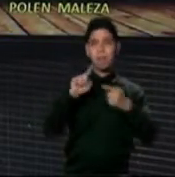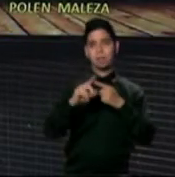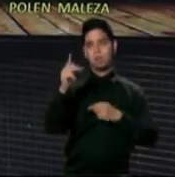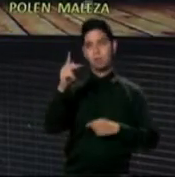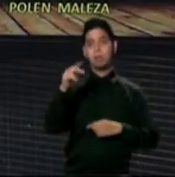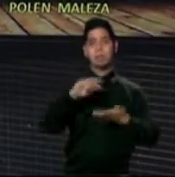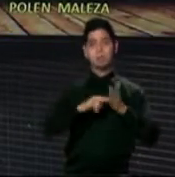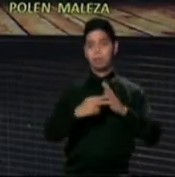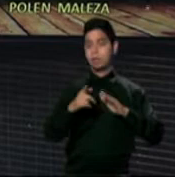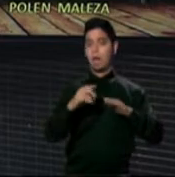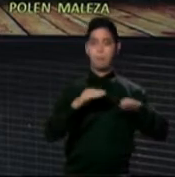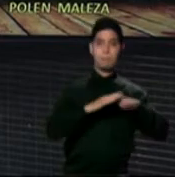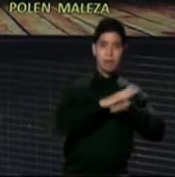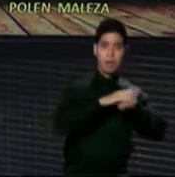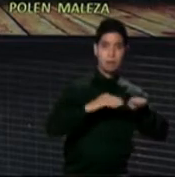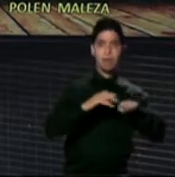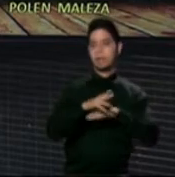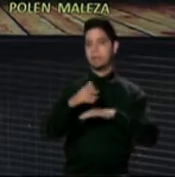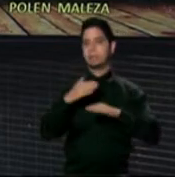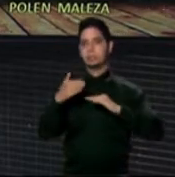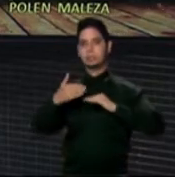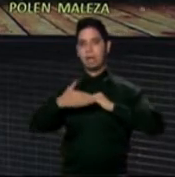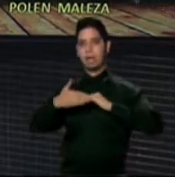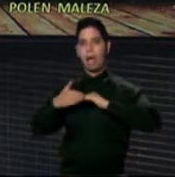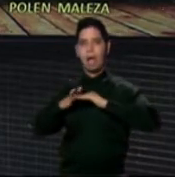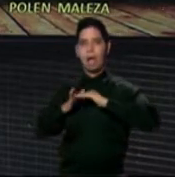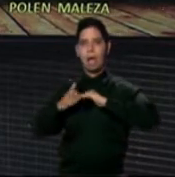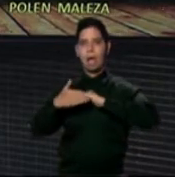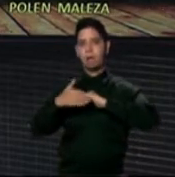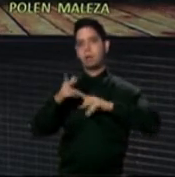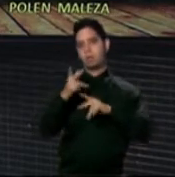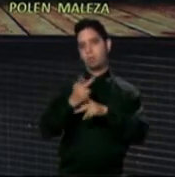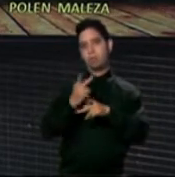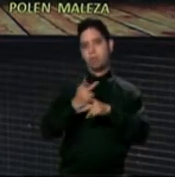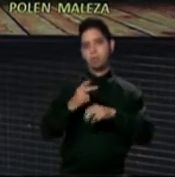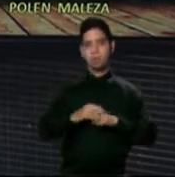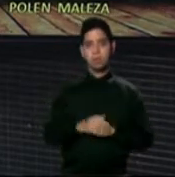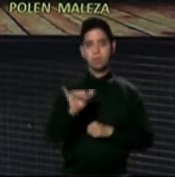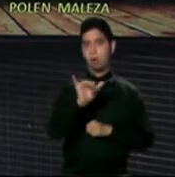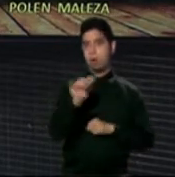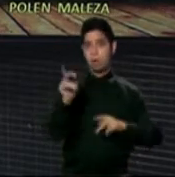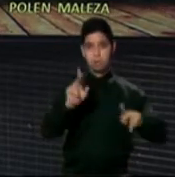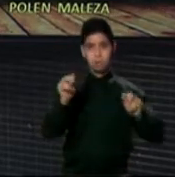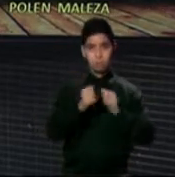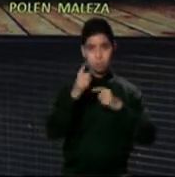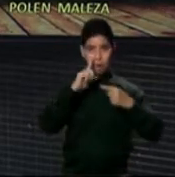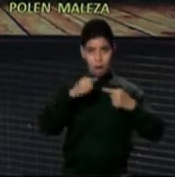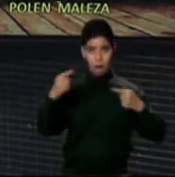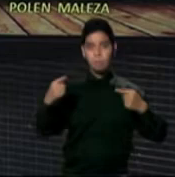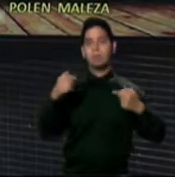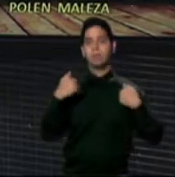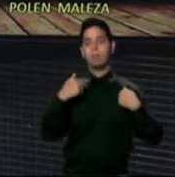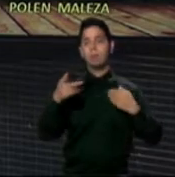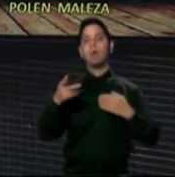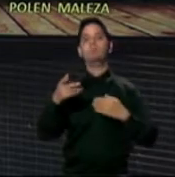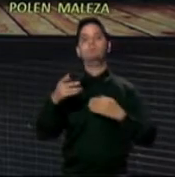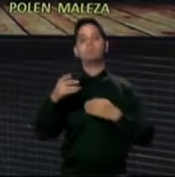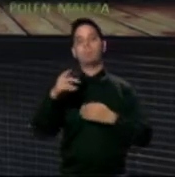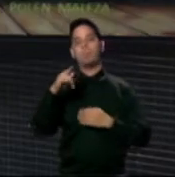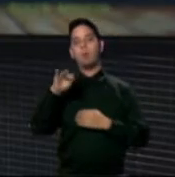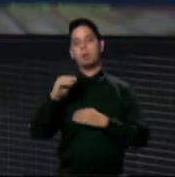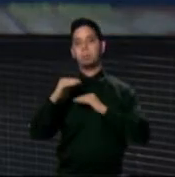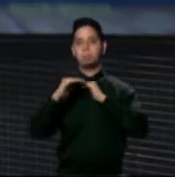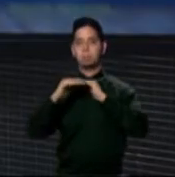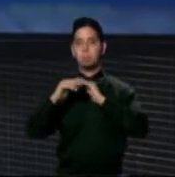playas y en las costas. Para los alérgicos y asmáticos, hoy registramos altos niveles de polen de árbol y niveles muy altos,